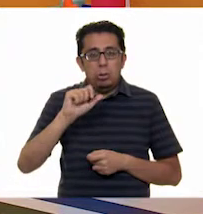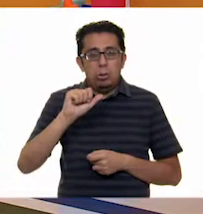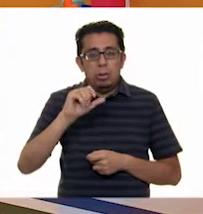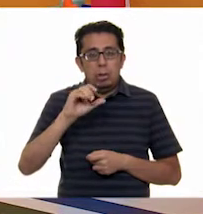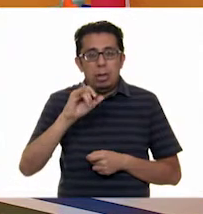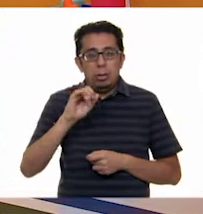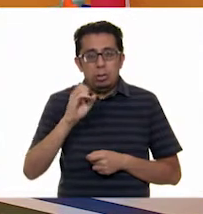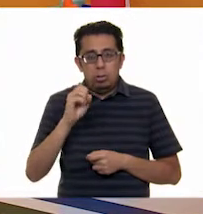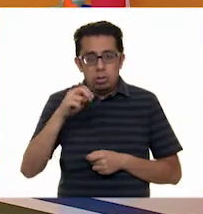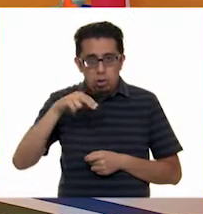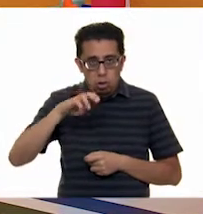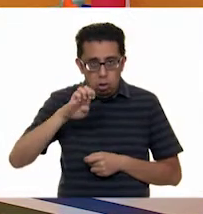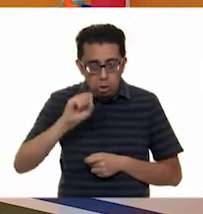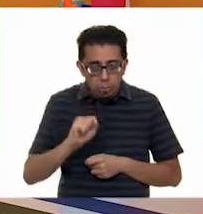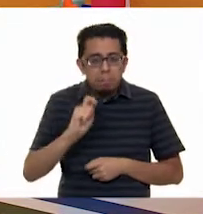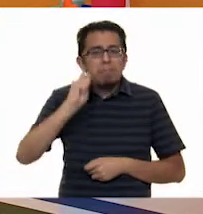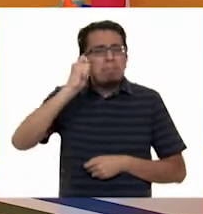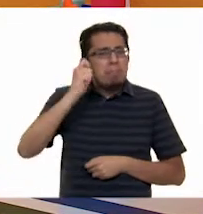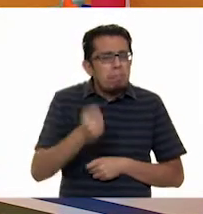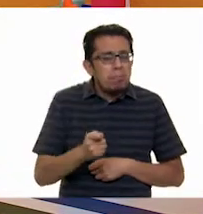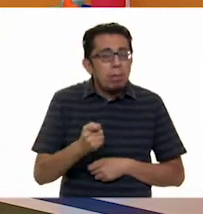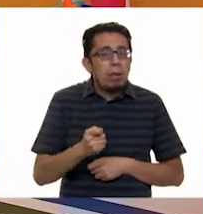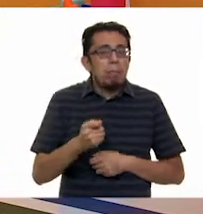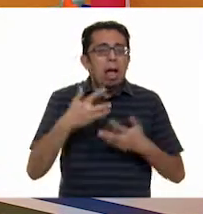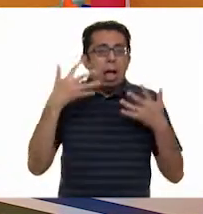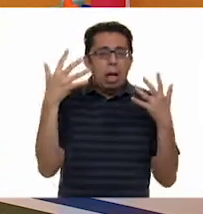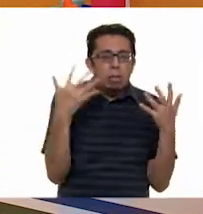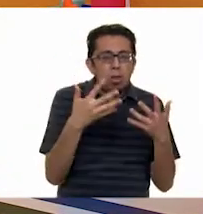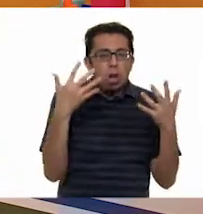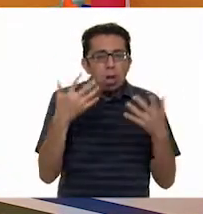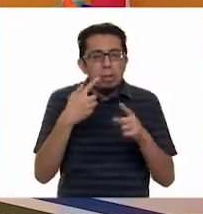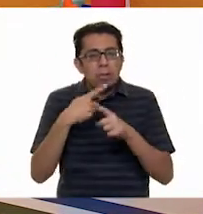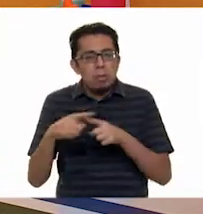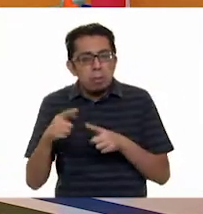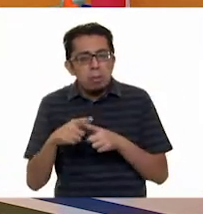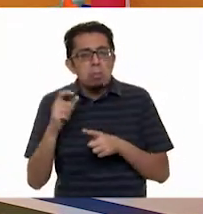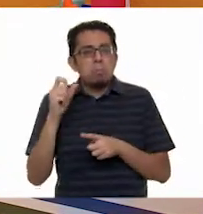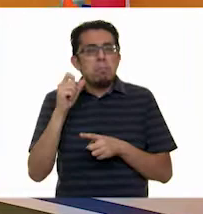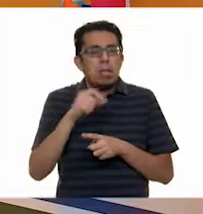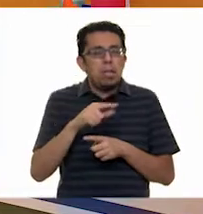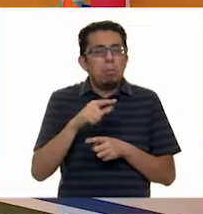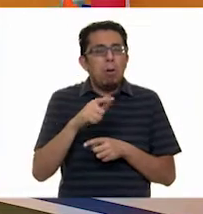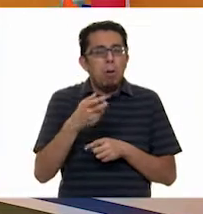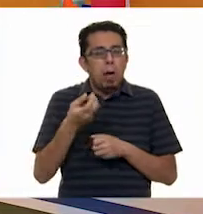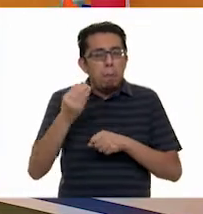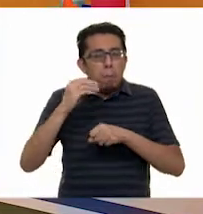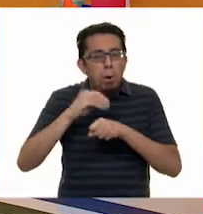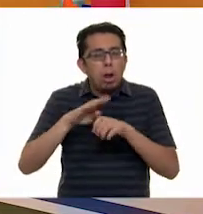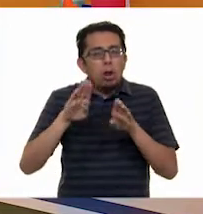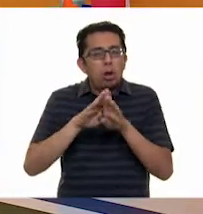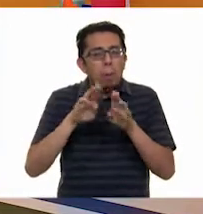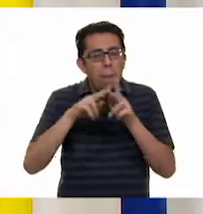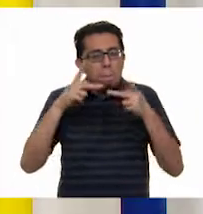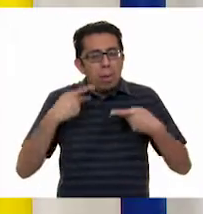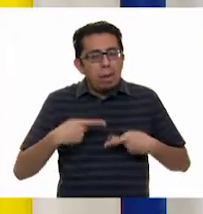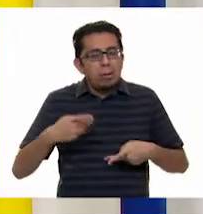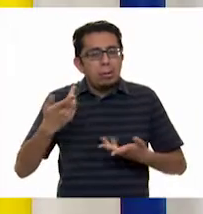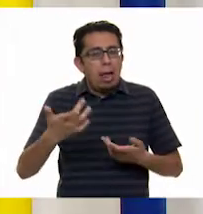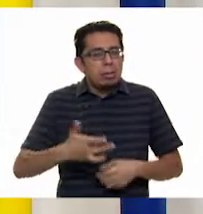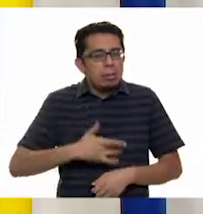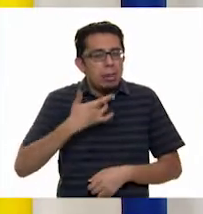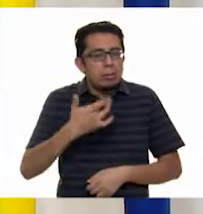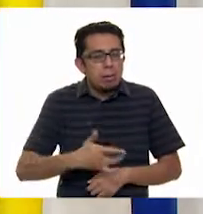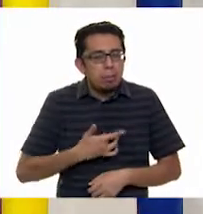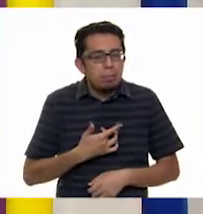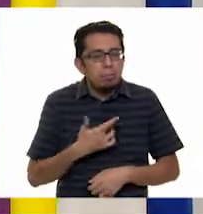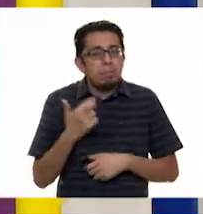acotaciones son las acciones y a lo mejor hasta el estado de ánimo del personaje, ¿verdad, Alexia? Sí, y recuerden